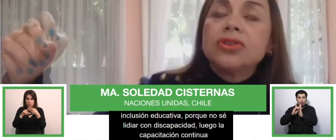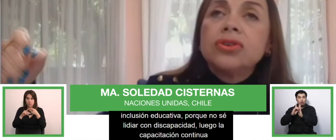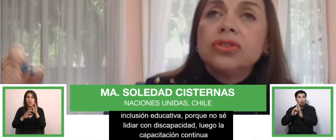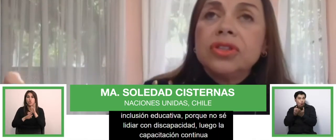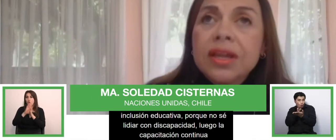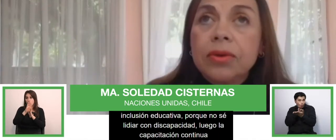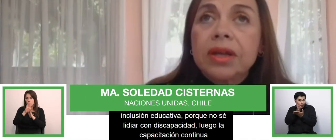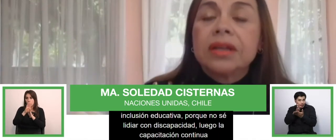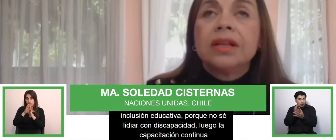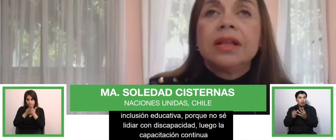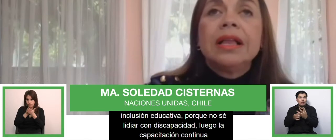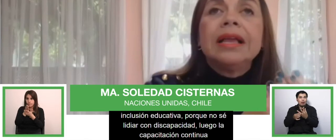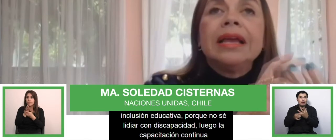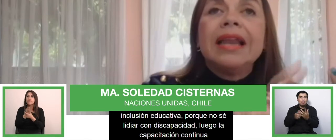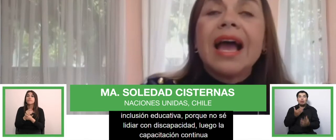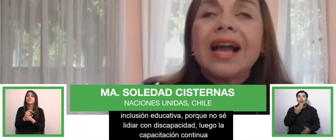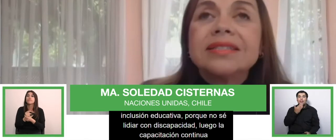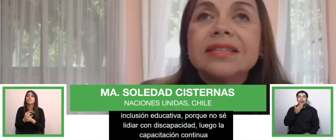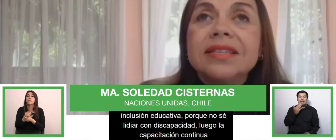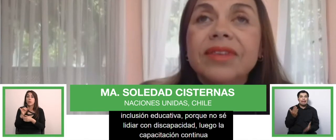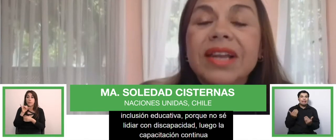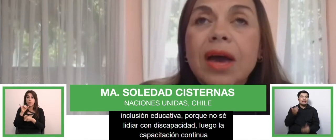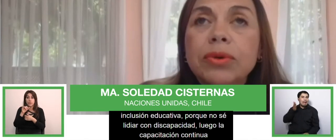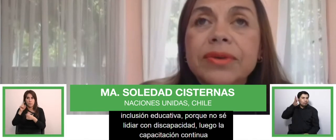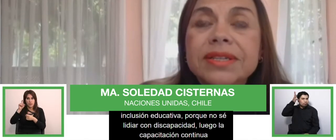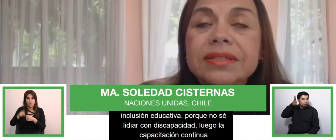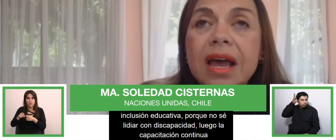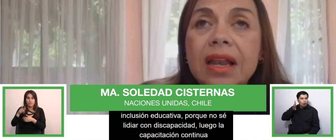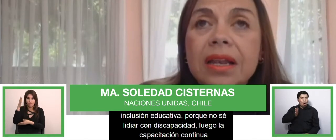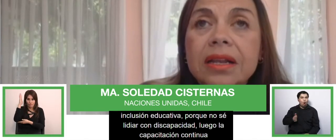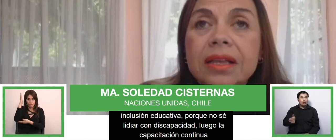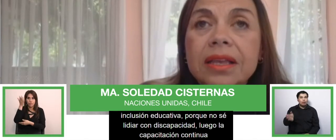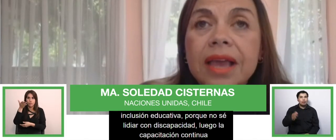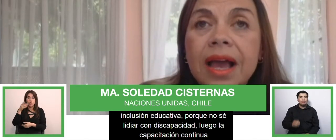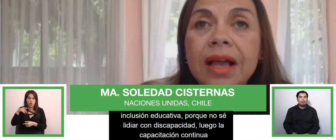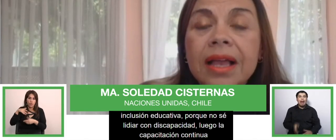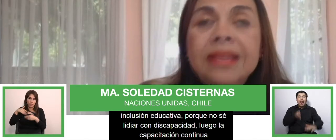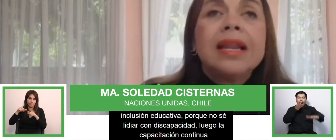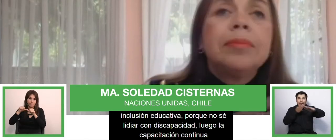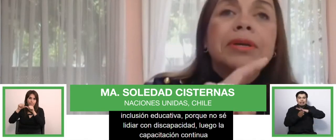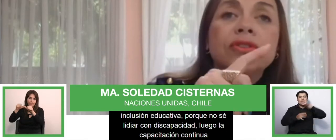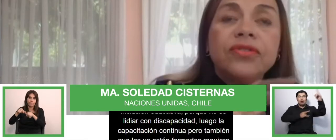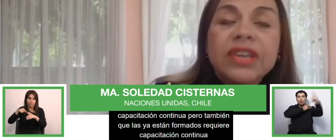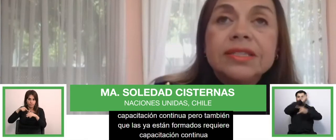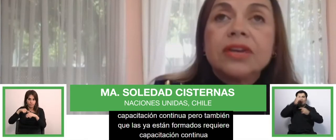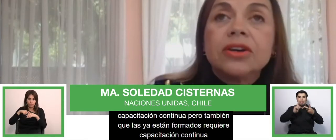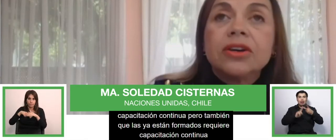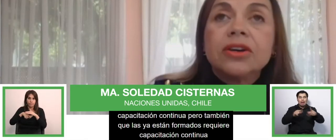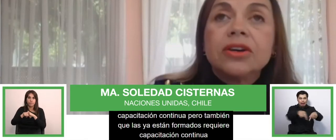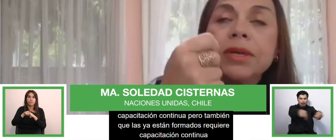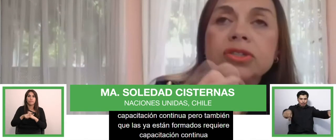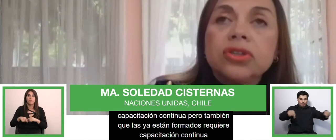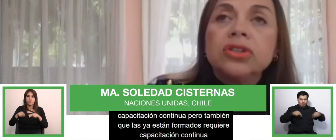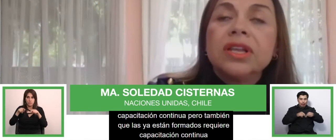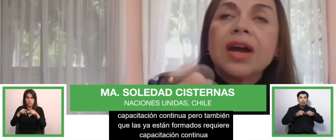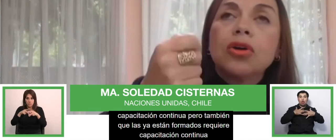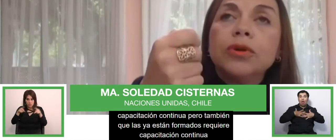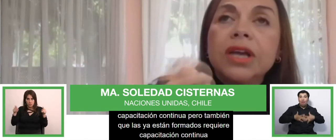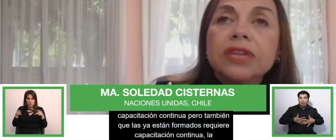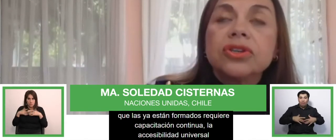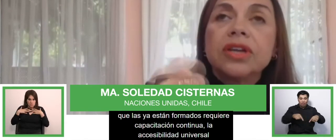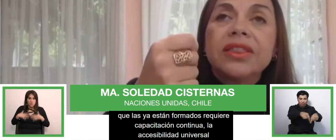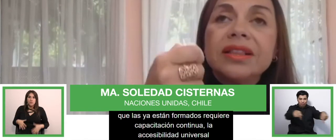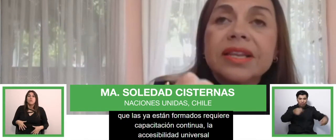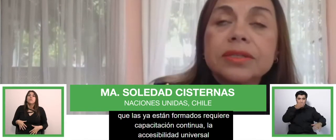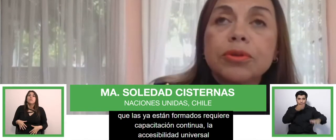capacitación continua. La accesibilidad universal, ya, del espacio físico, de la información, de las